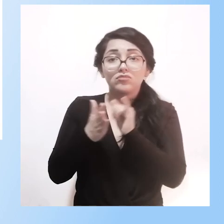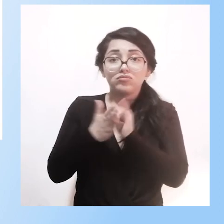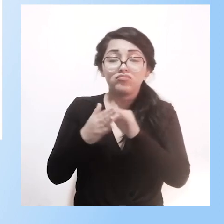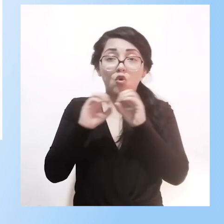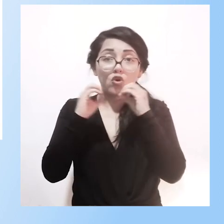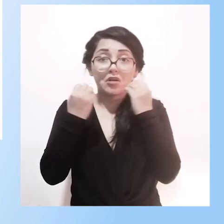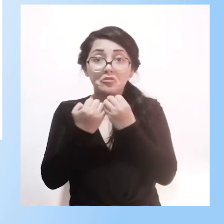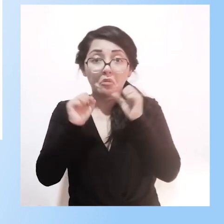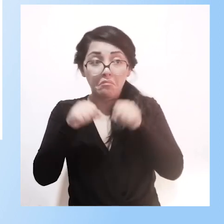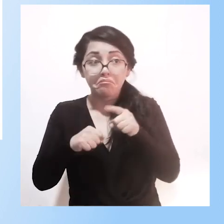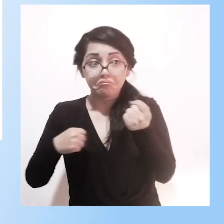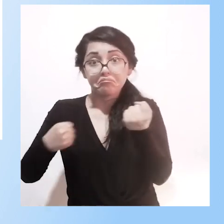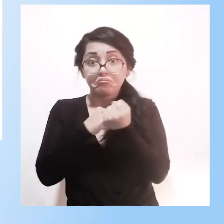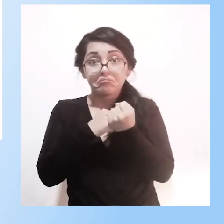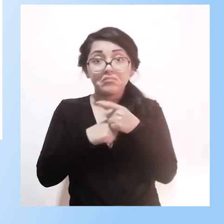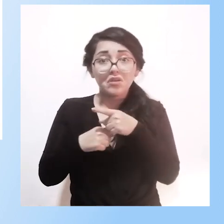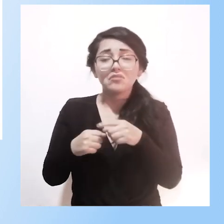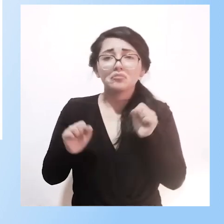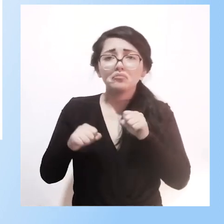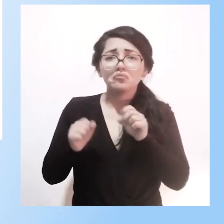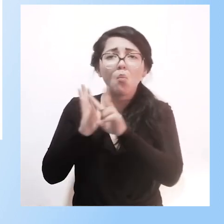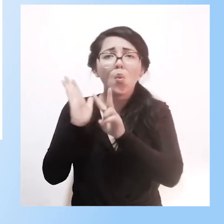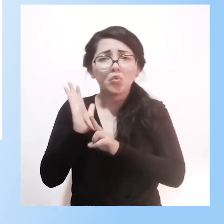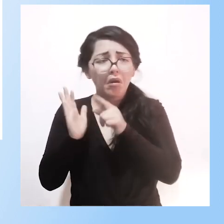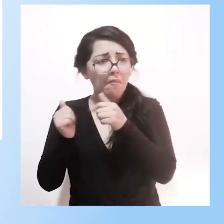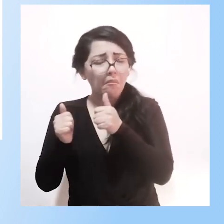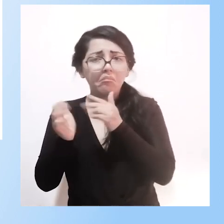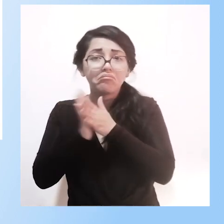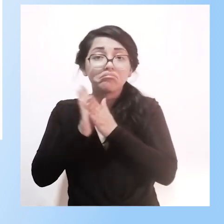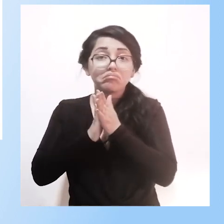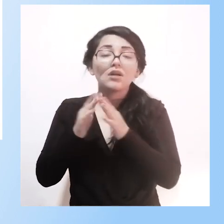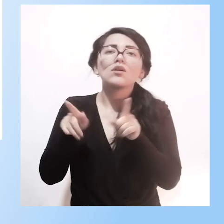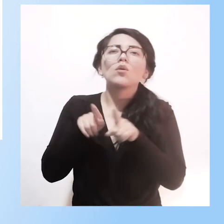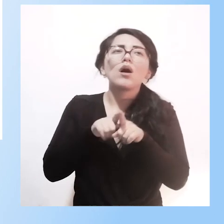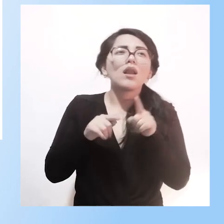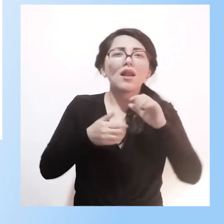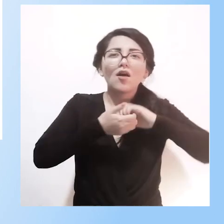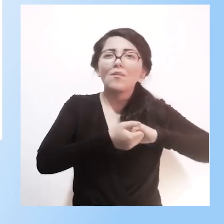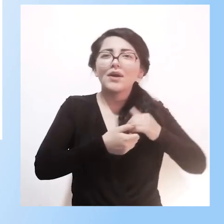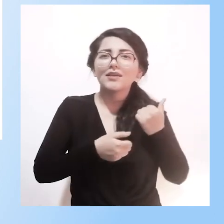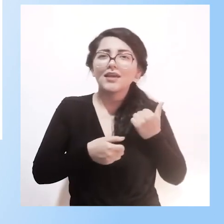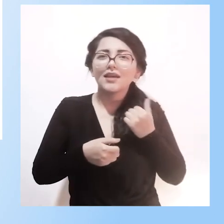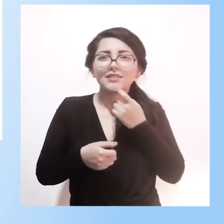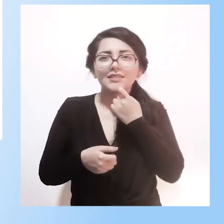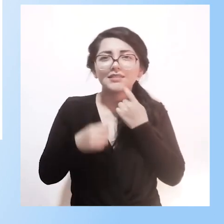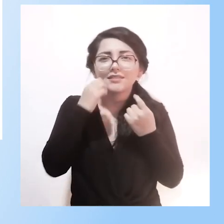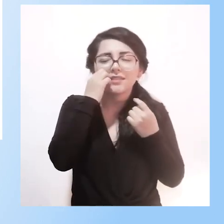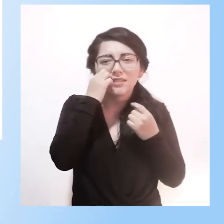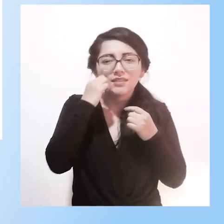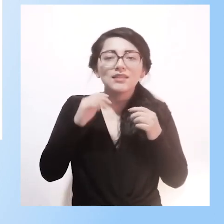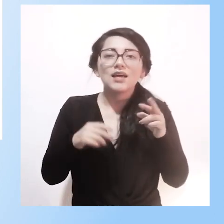muy buena voluntad de apoyo, acá las compañeras citaron también conocida de